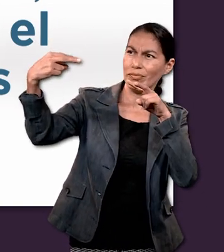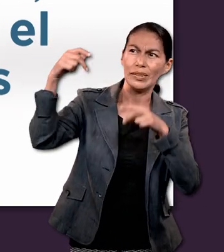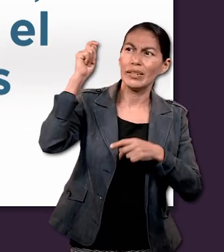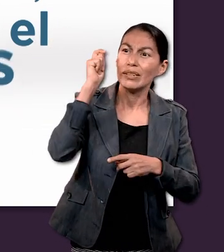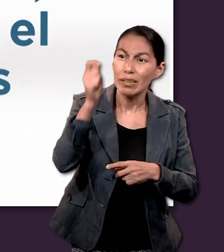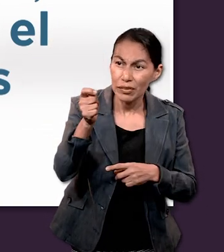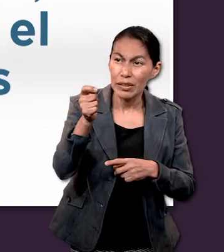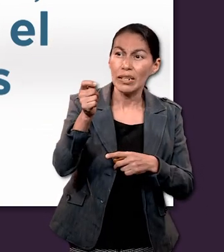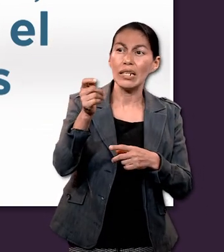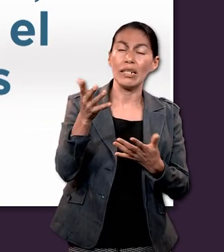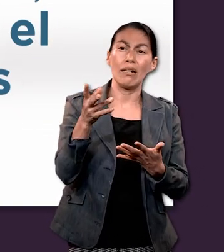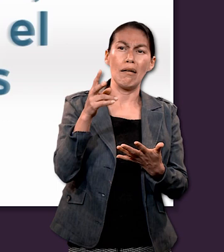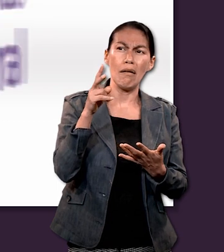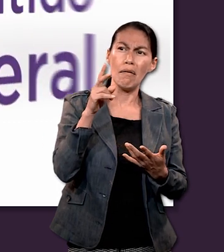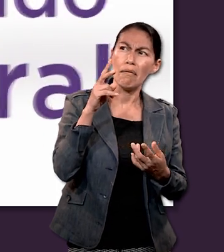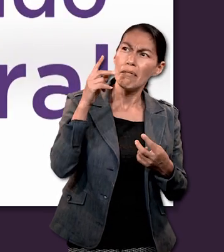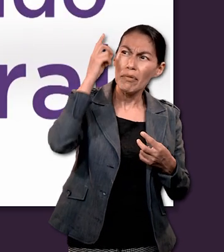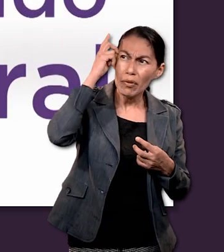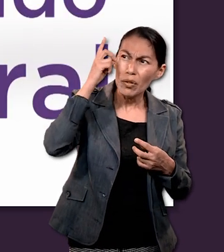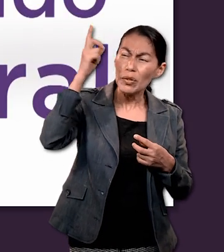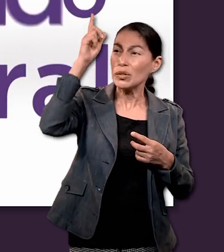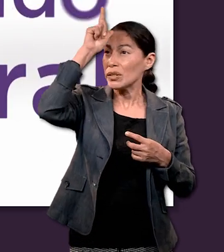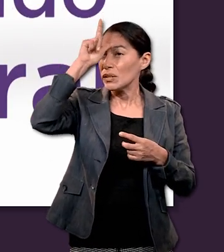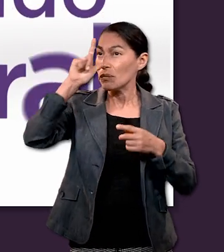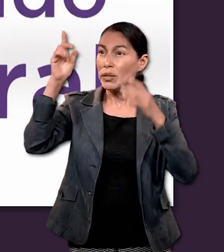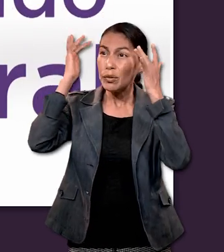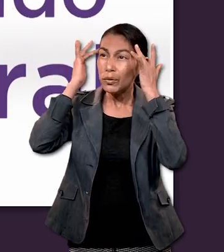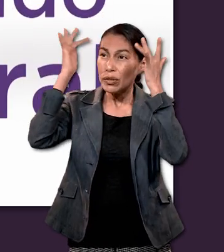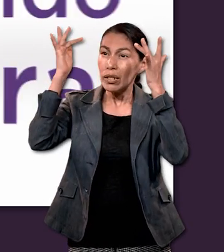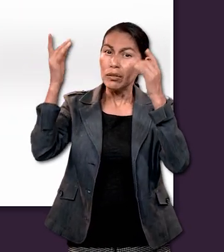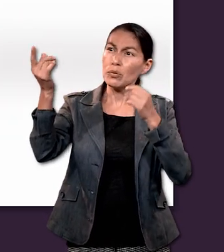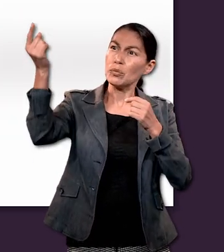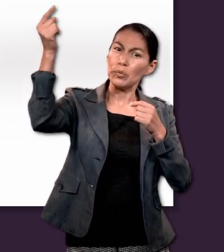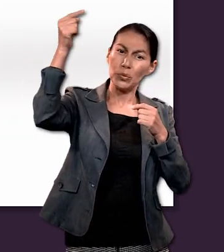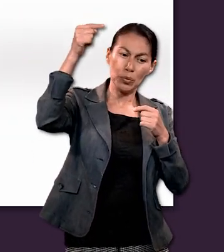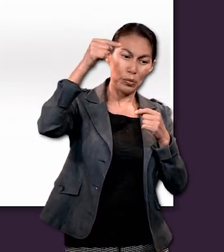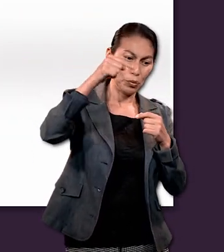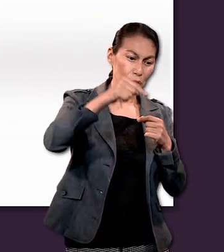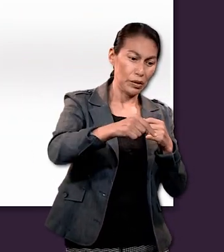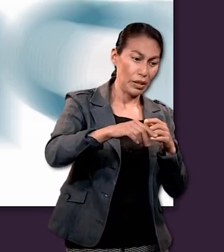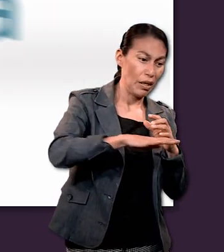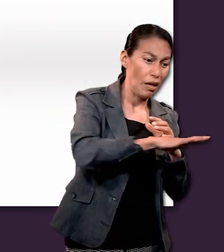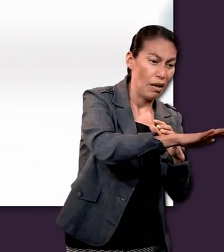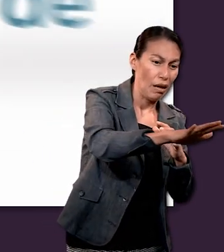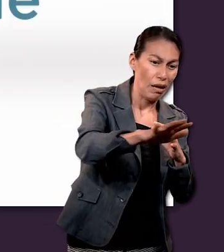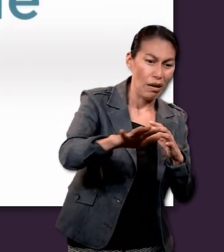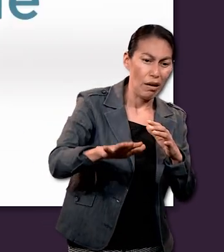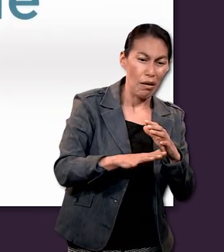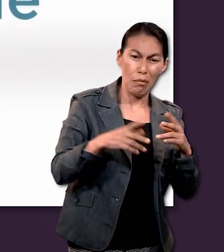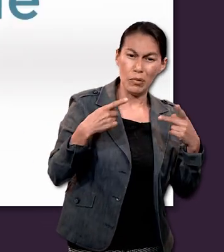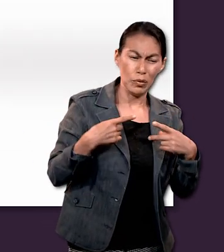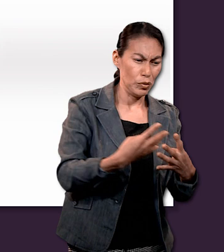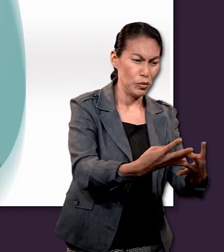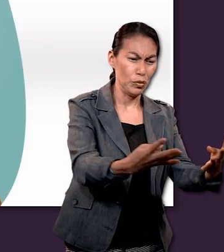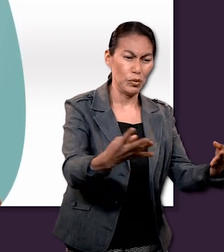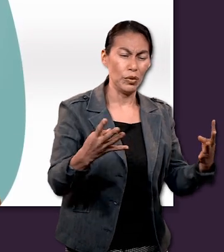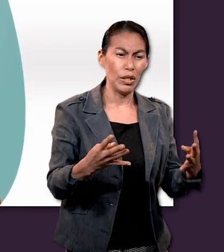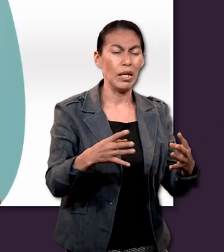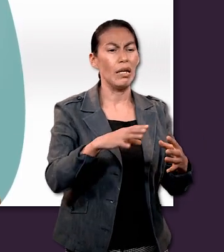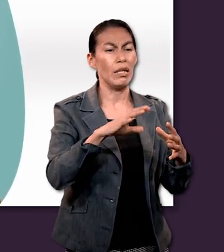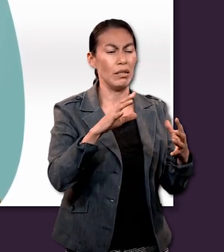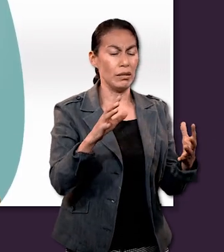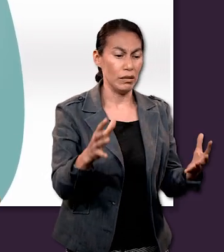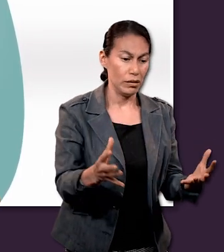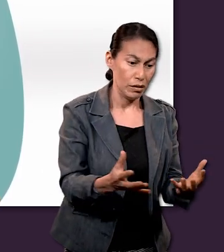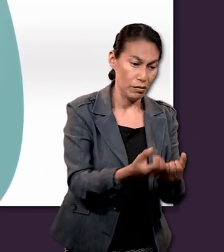rostro de Dios es figurativo, no en el sentido literal. Esta figura señala la presencia de Dios entre